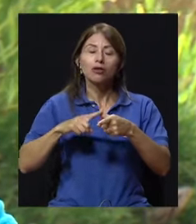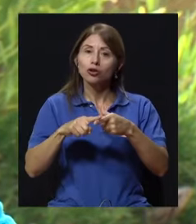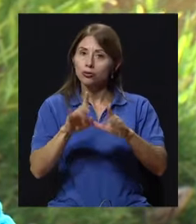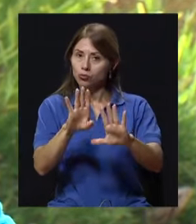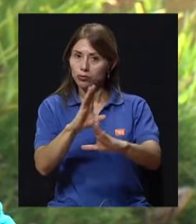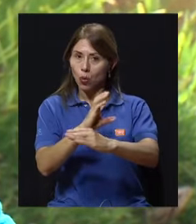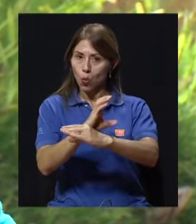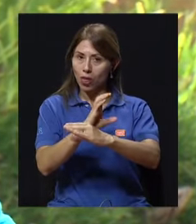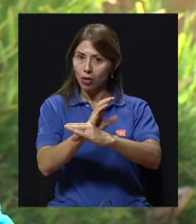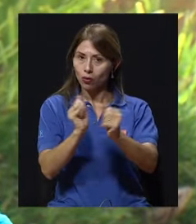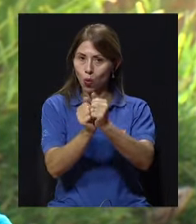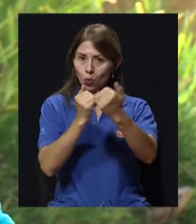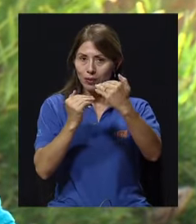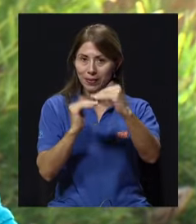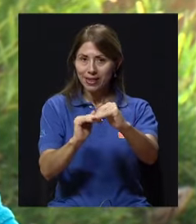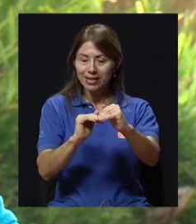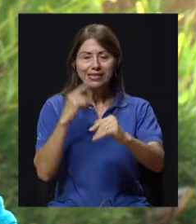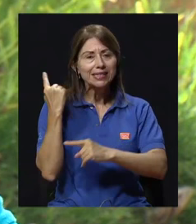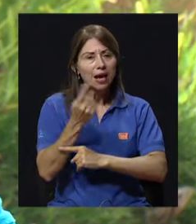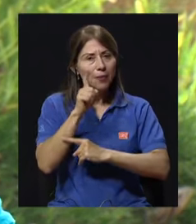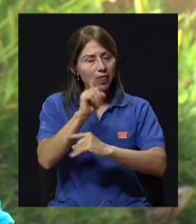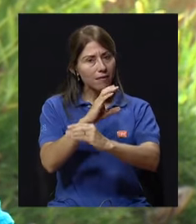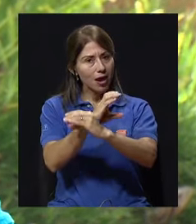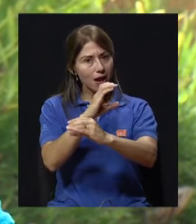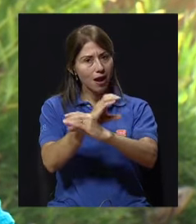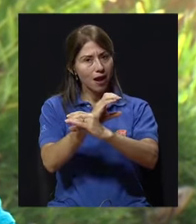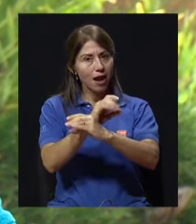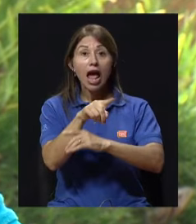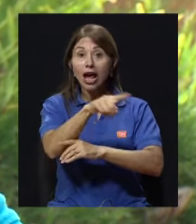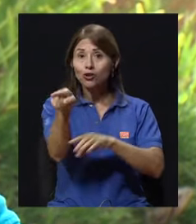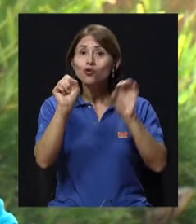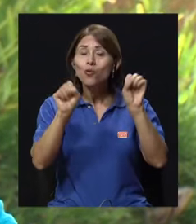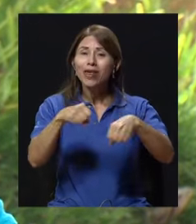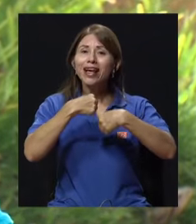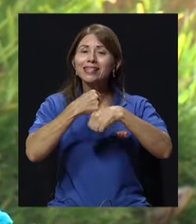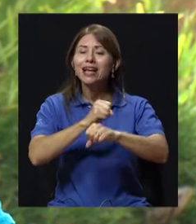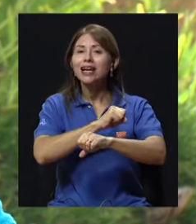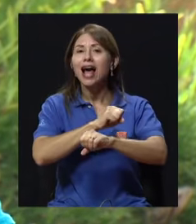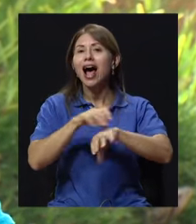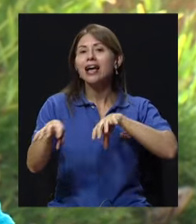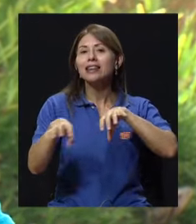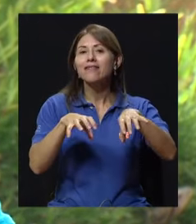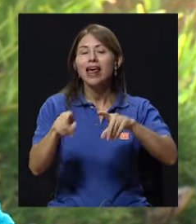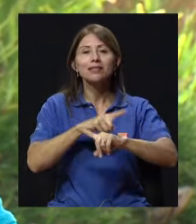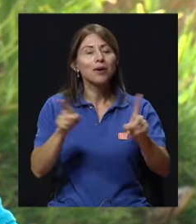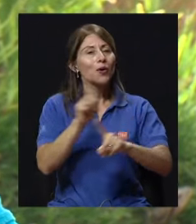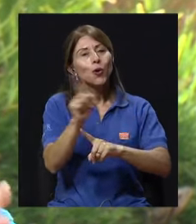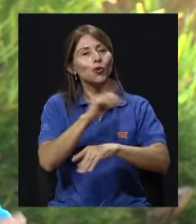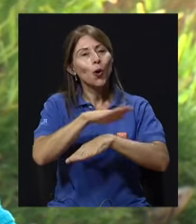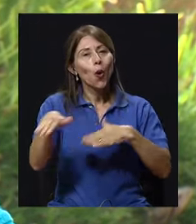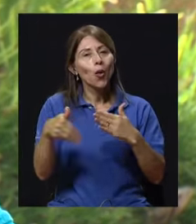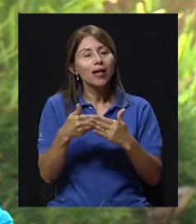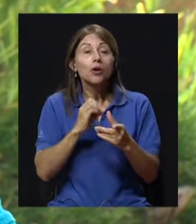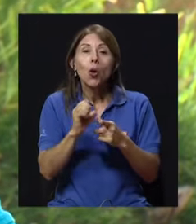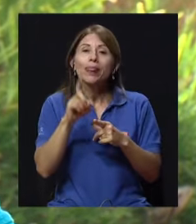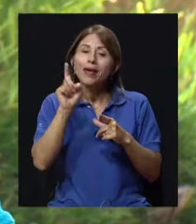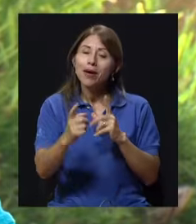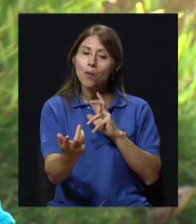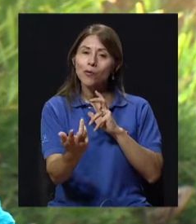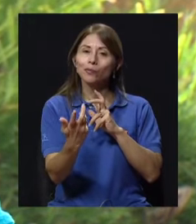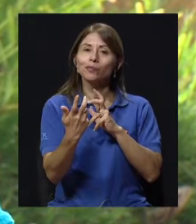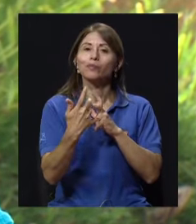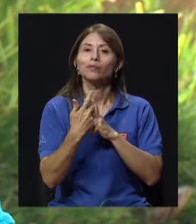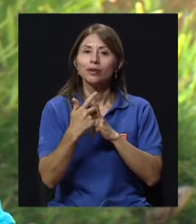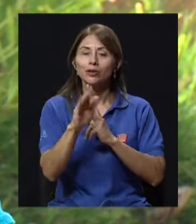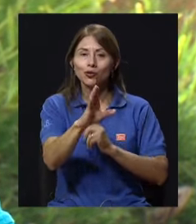hay que tener ese cuidado. Hay actividades que ellos pueden hacer, pero no todas las actividades. Siempre tienen que ser adaptadas a